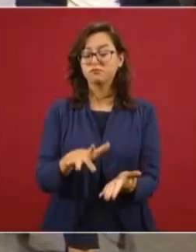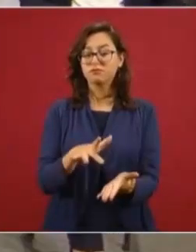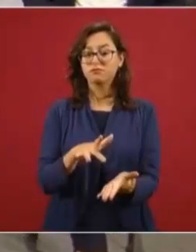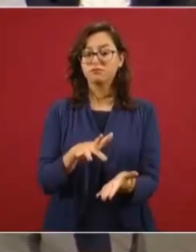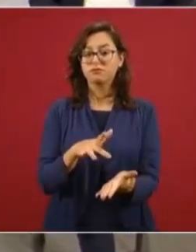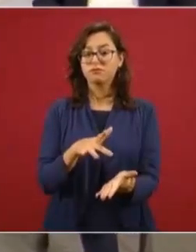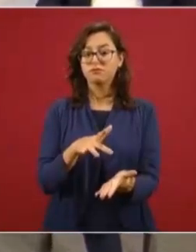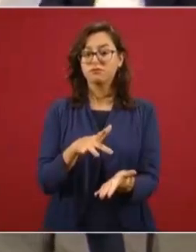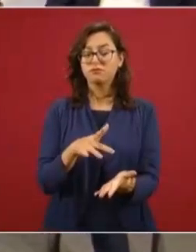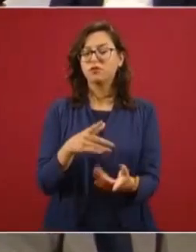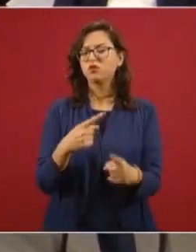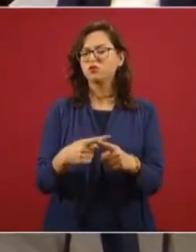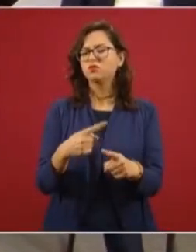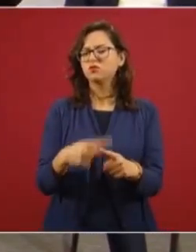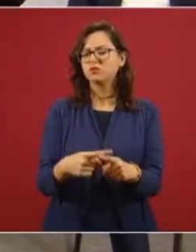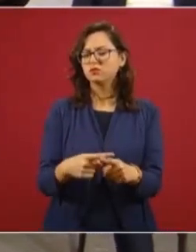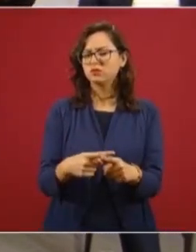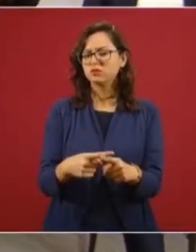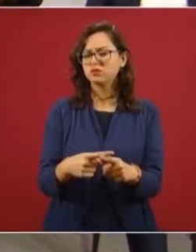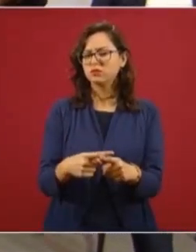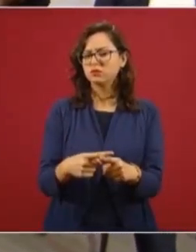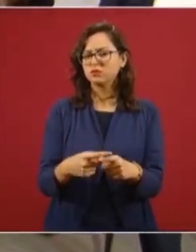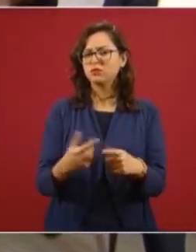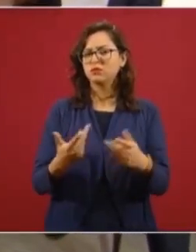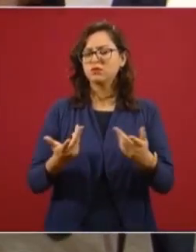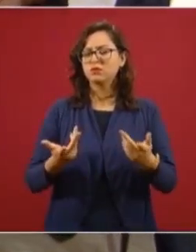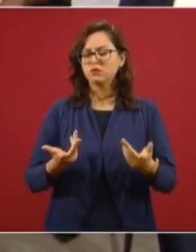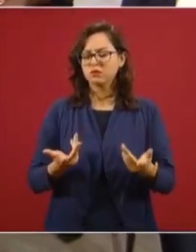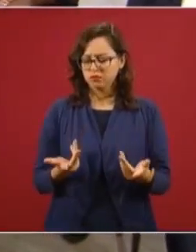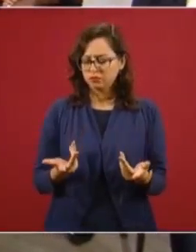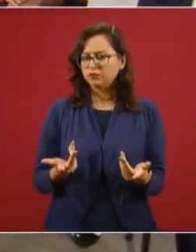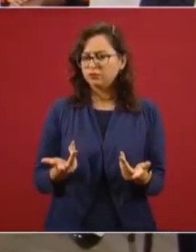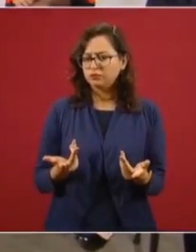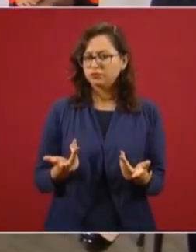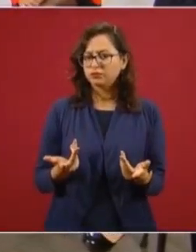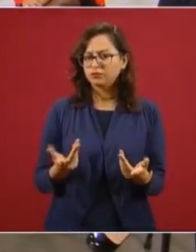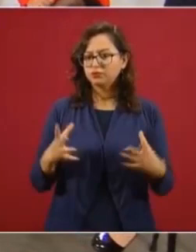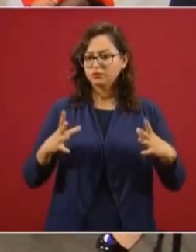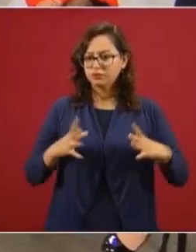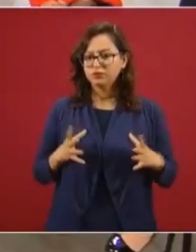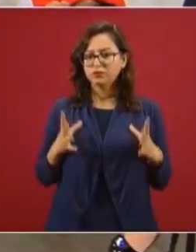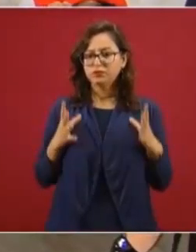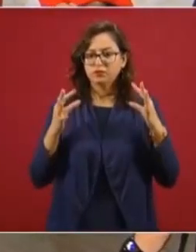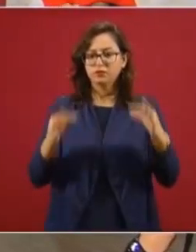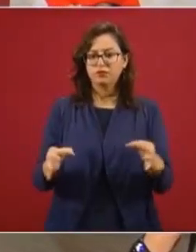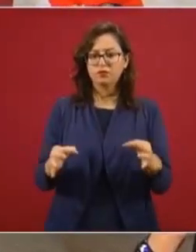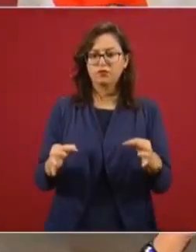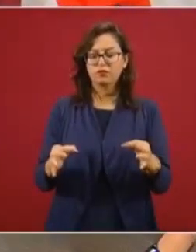la la fundación